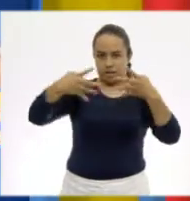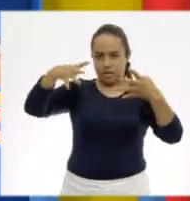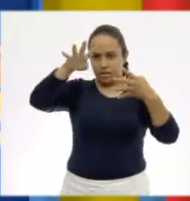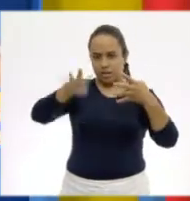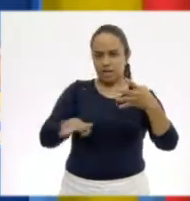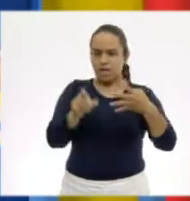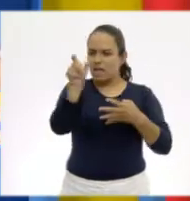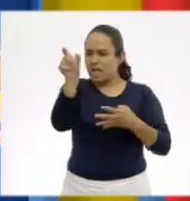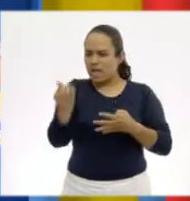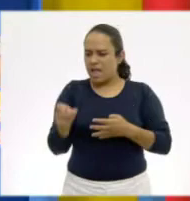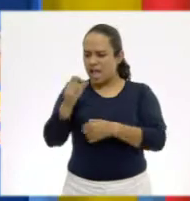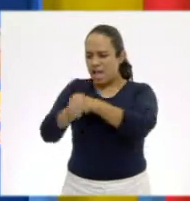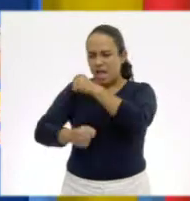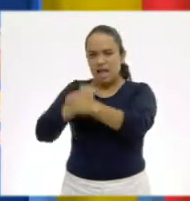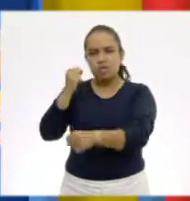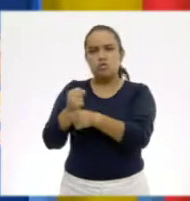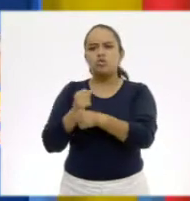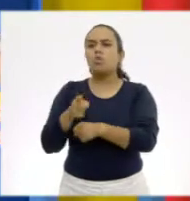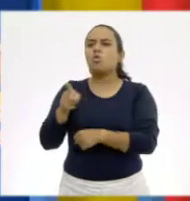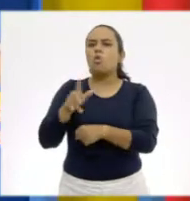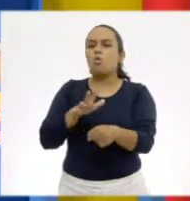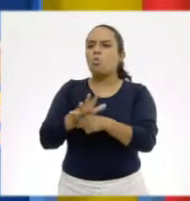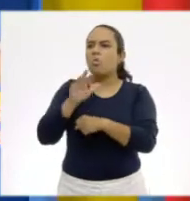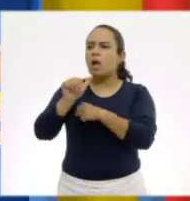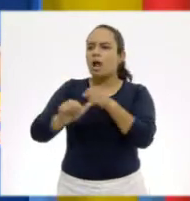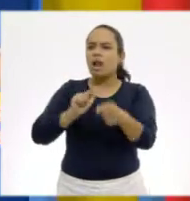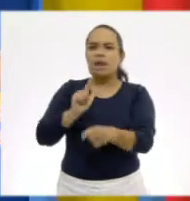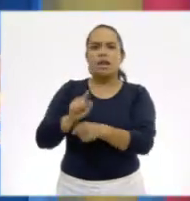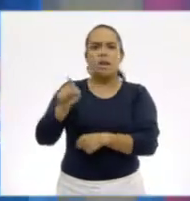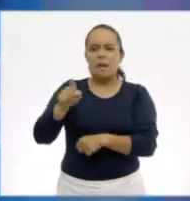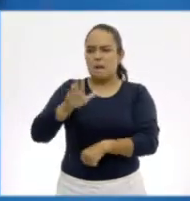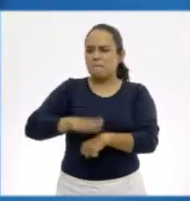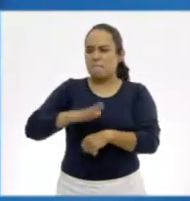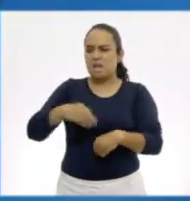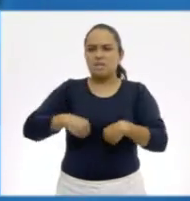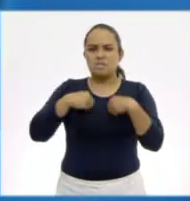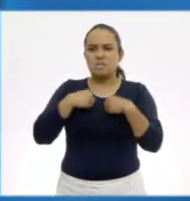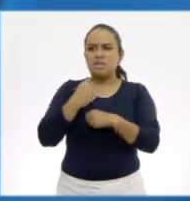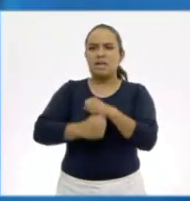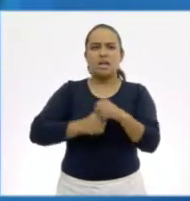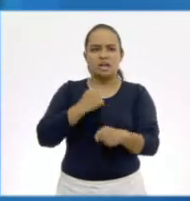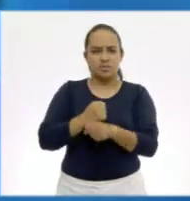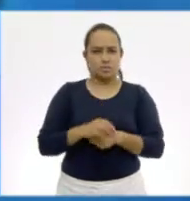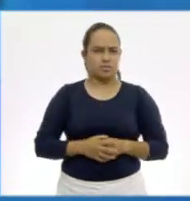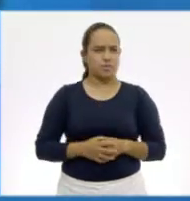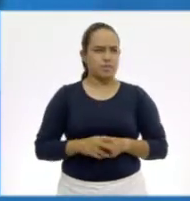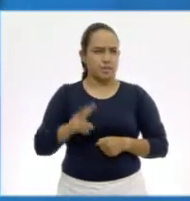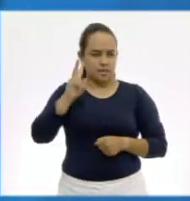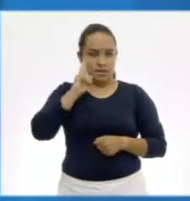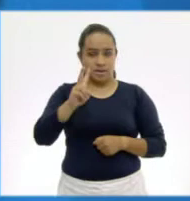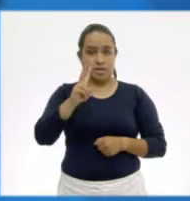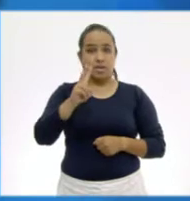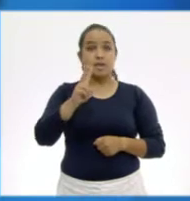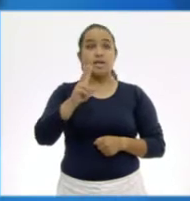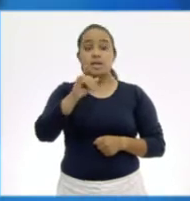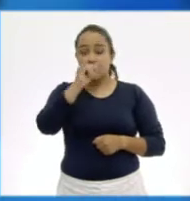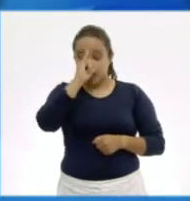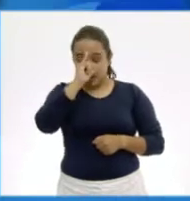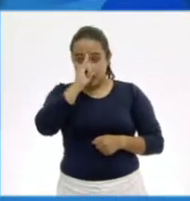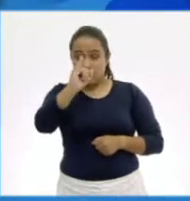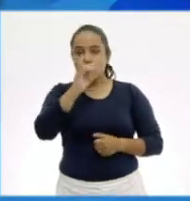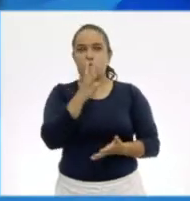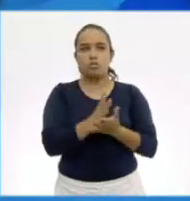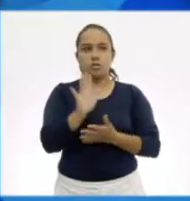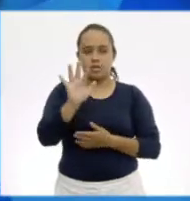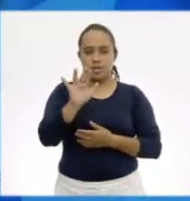columna de años, ¿quién es el animal que tiene más años? Decíamos que el rinoceronte es solo 50.